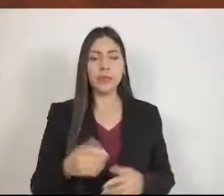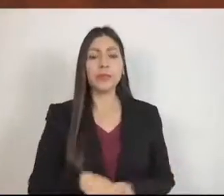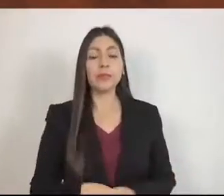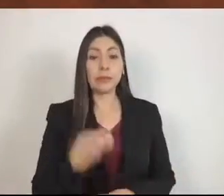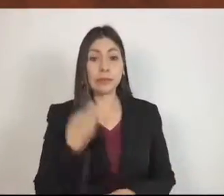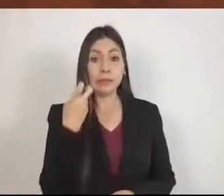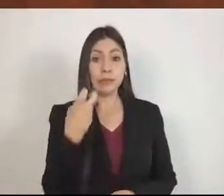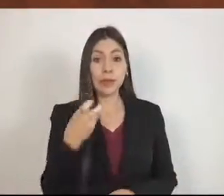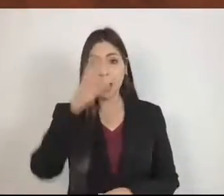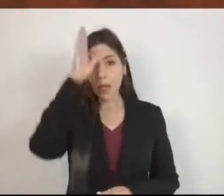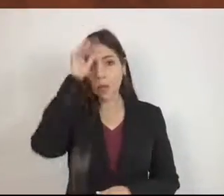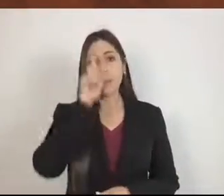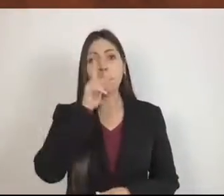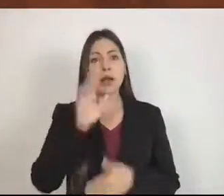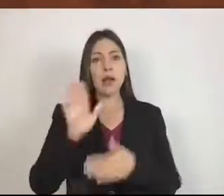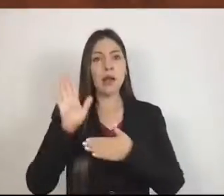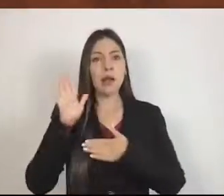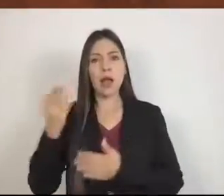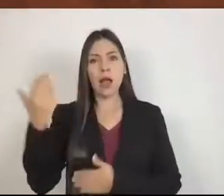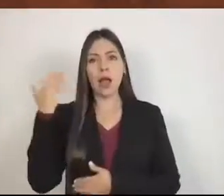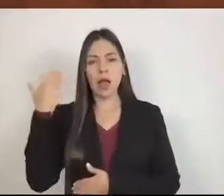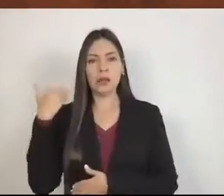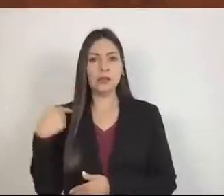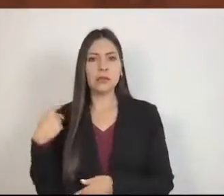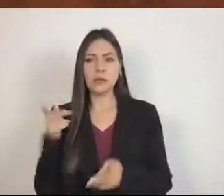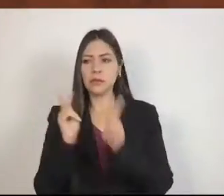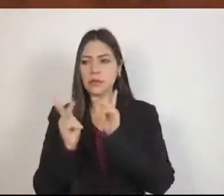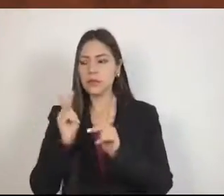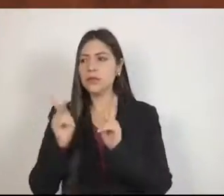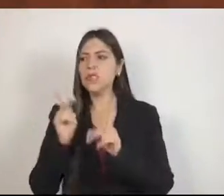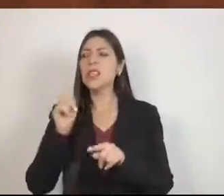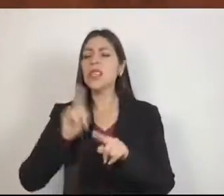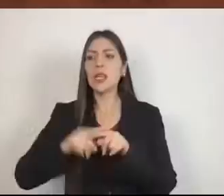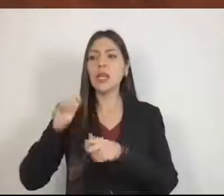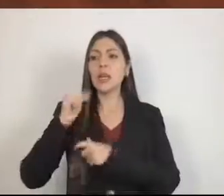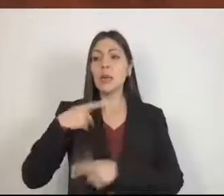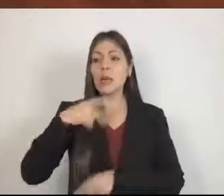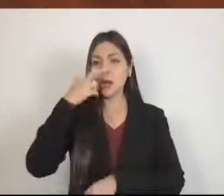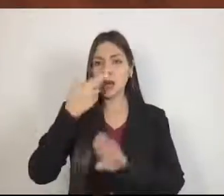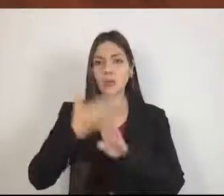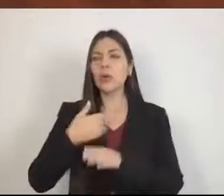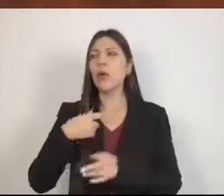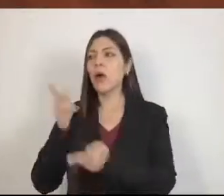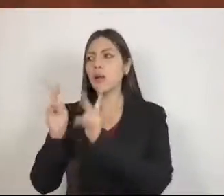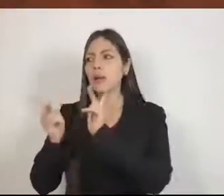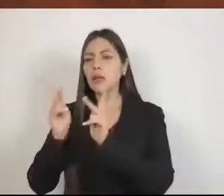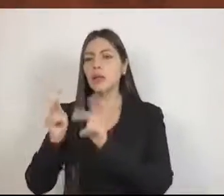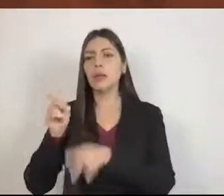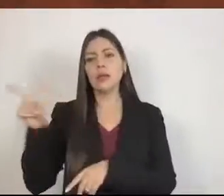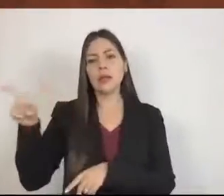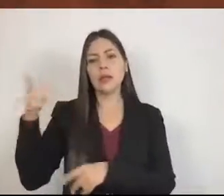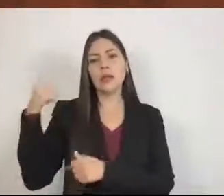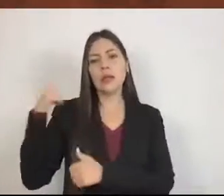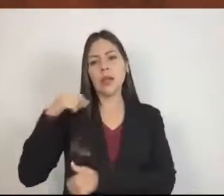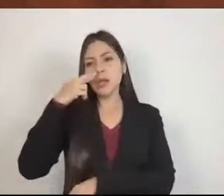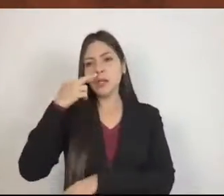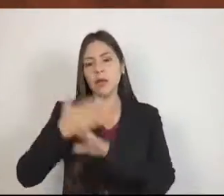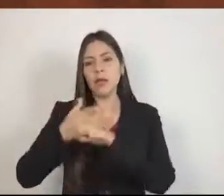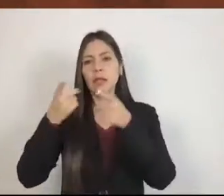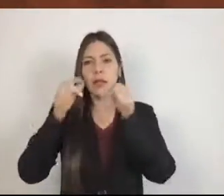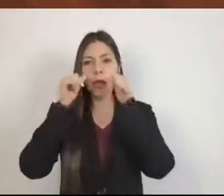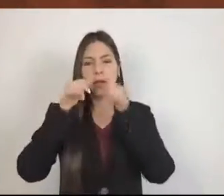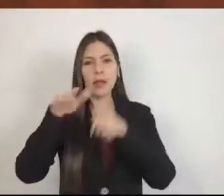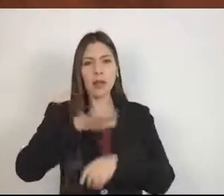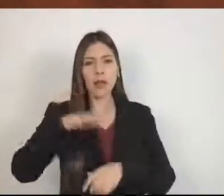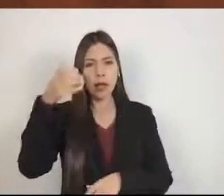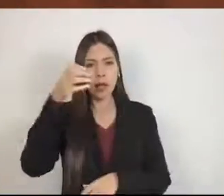compromiso que hice con ellos, de poderlo dialogar con quien corresponde y con quien tiene el compromiso de atender al campo. Después